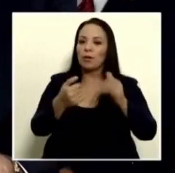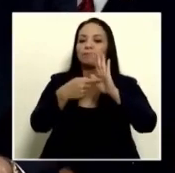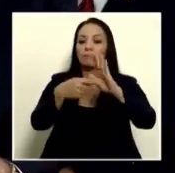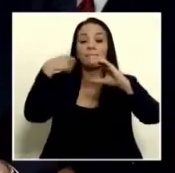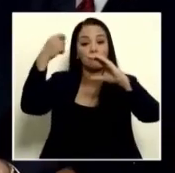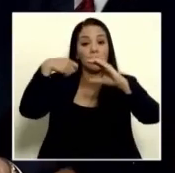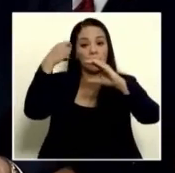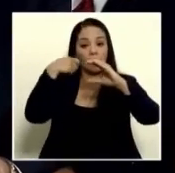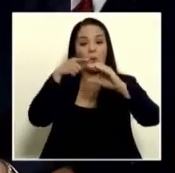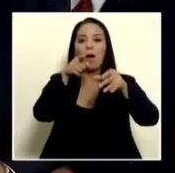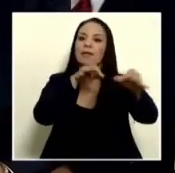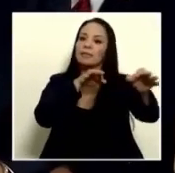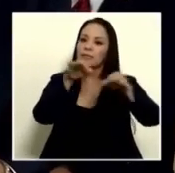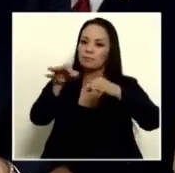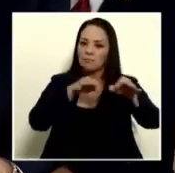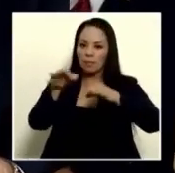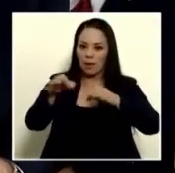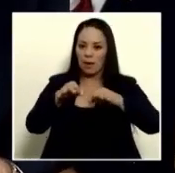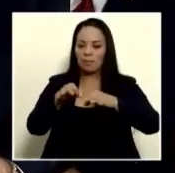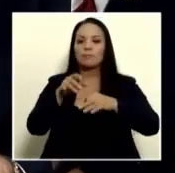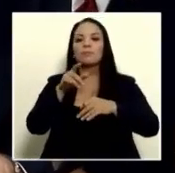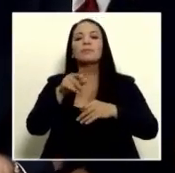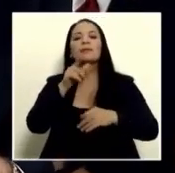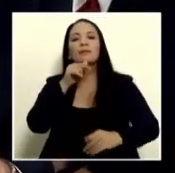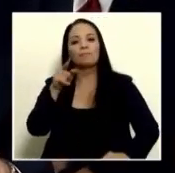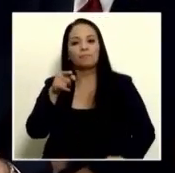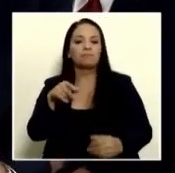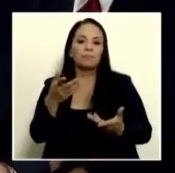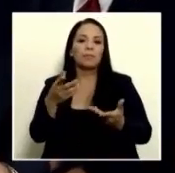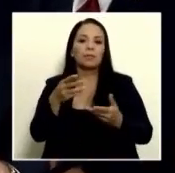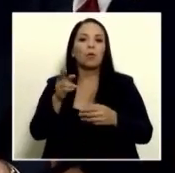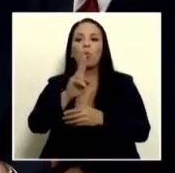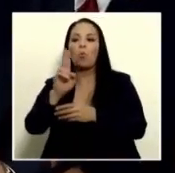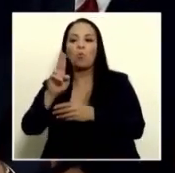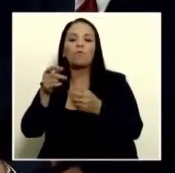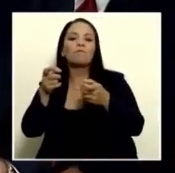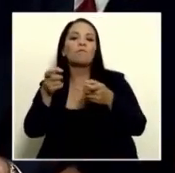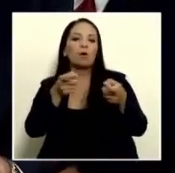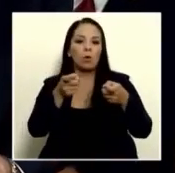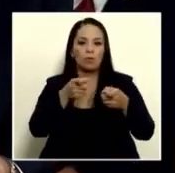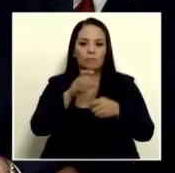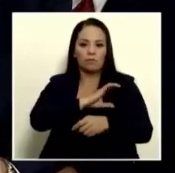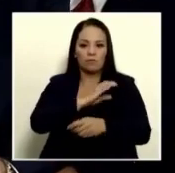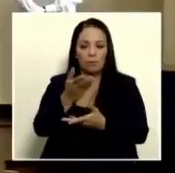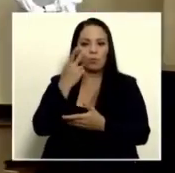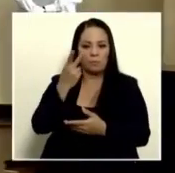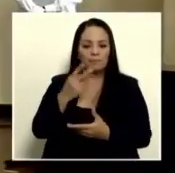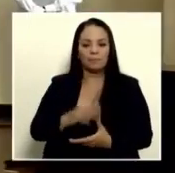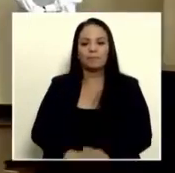video explicativo del viceministro de Unidades Reguladoras de la Fuerza Pública.